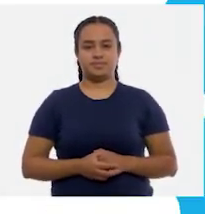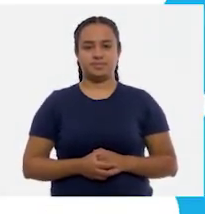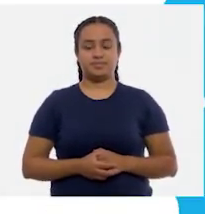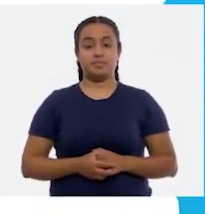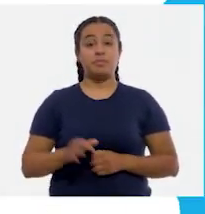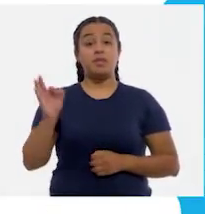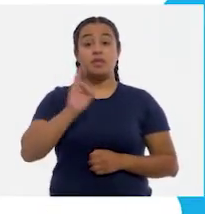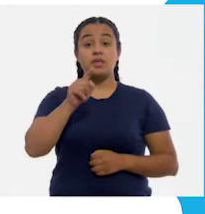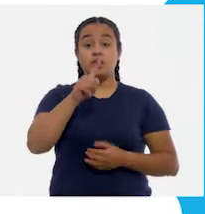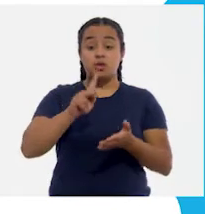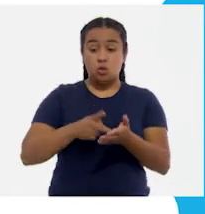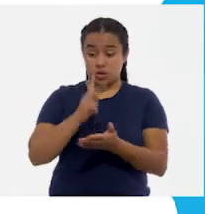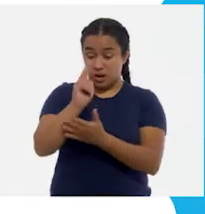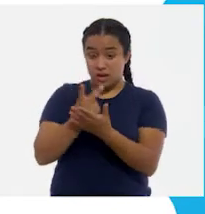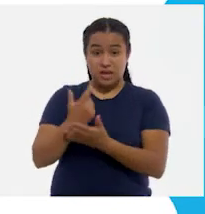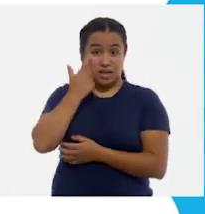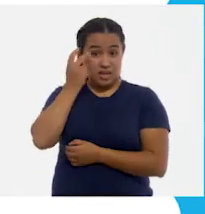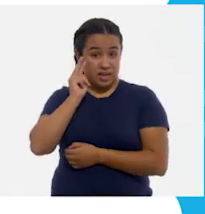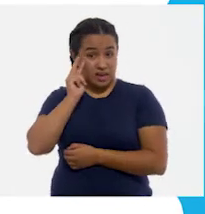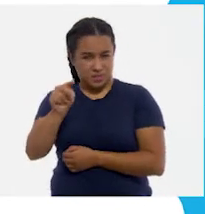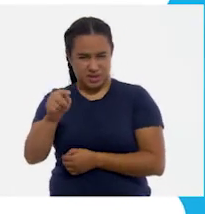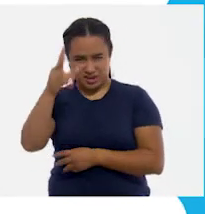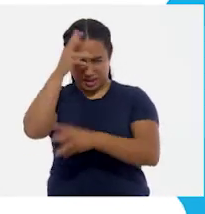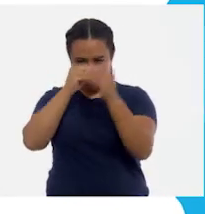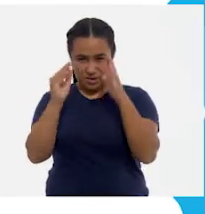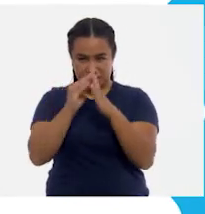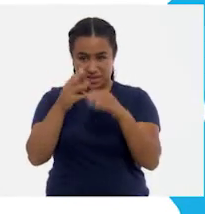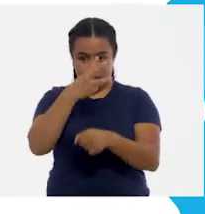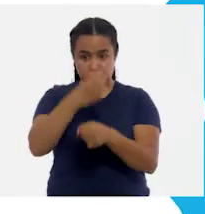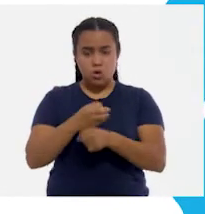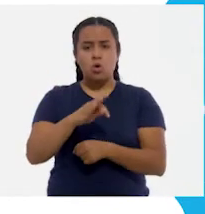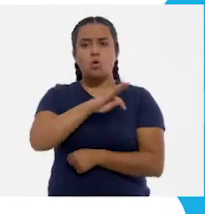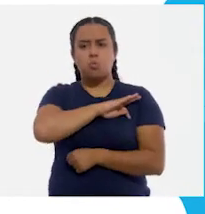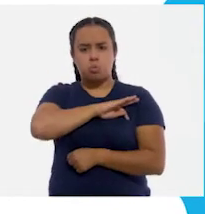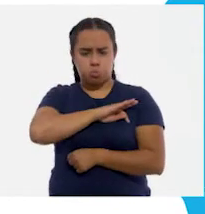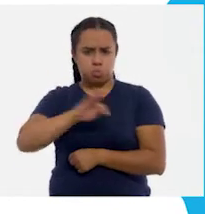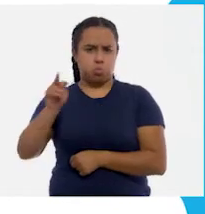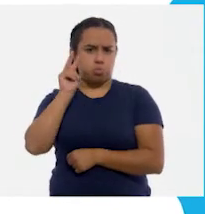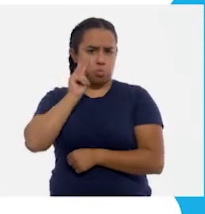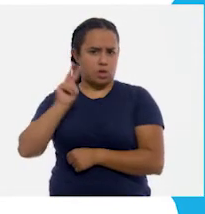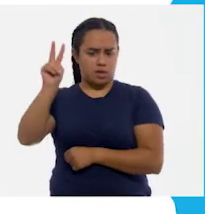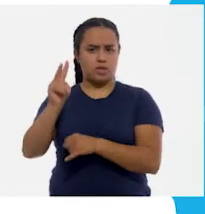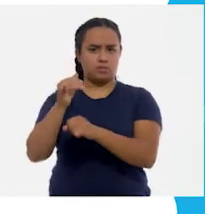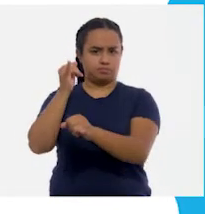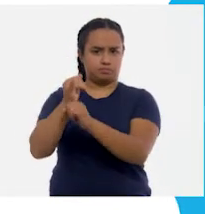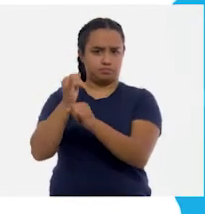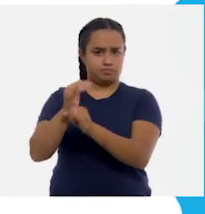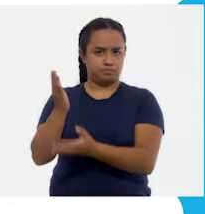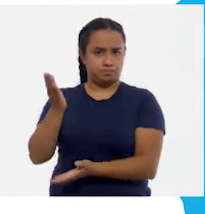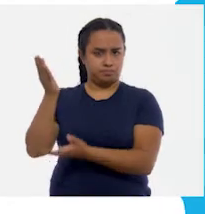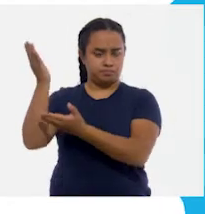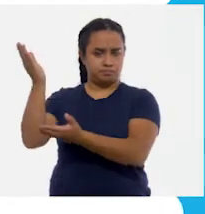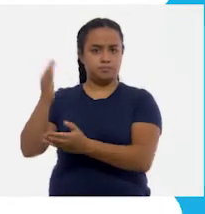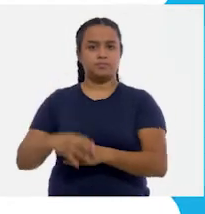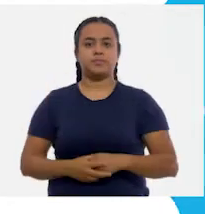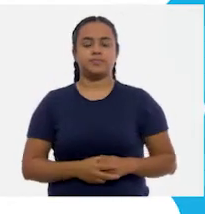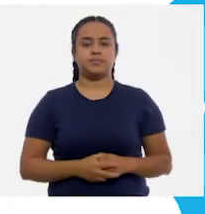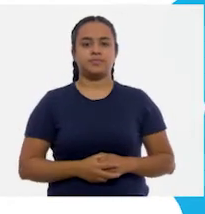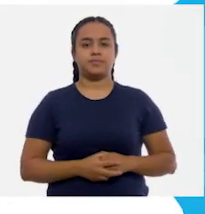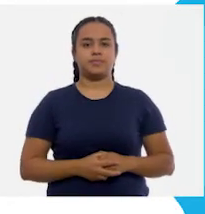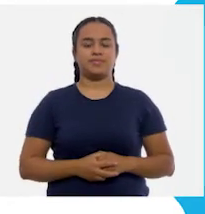Si quieres volver a ver los programas de Aprende en Casa 3, los puedes encontrar en la siguiente liga. Aprende en Casa